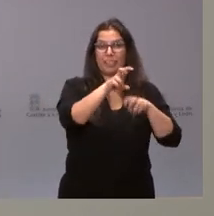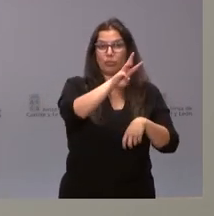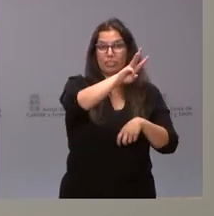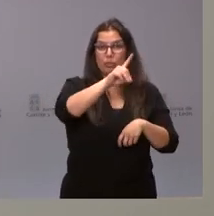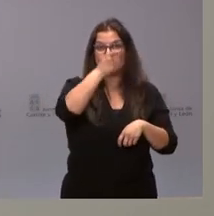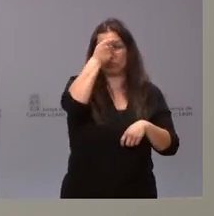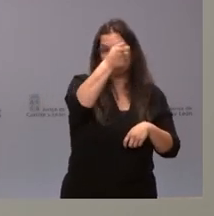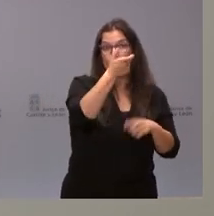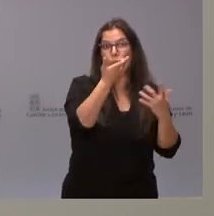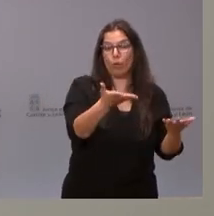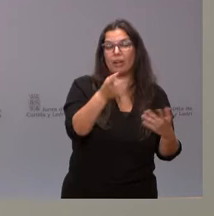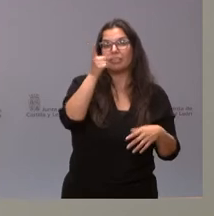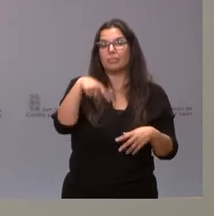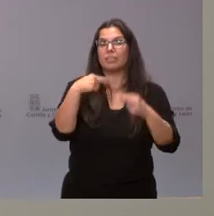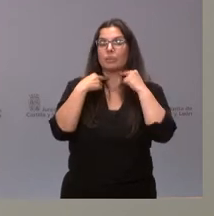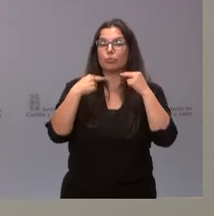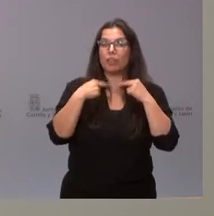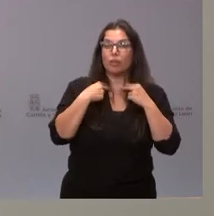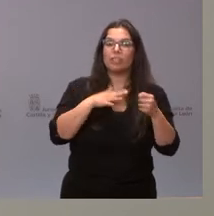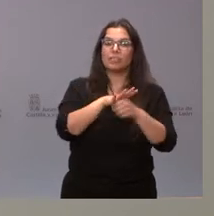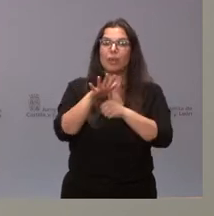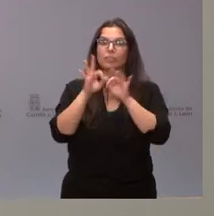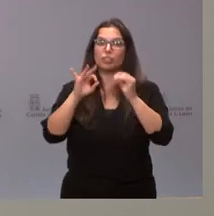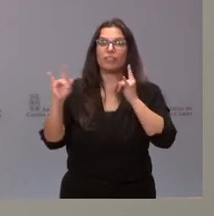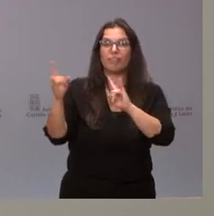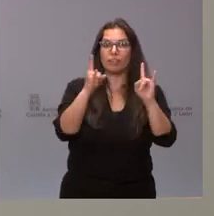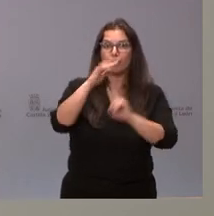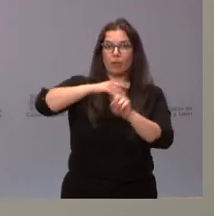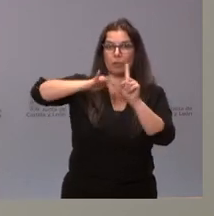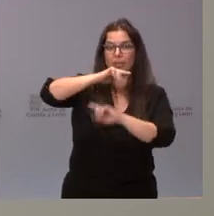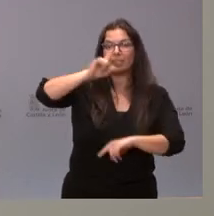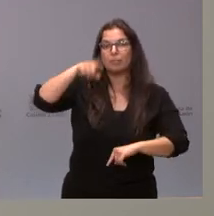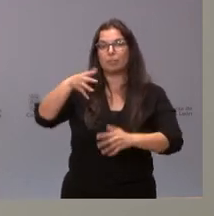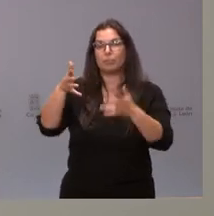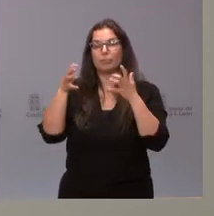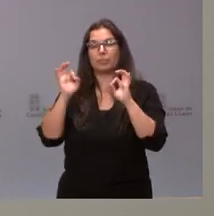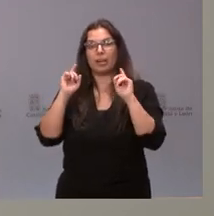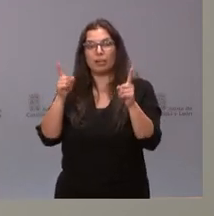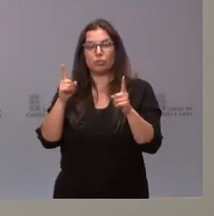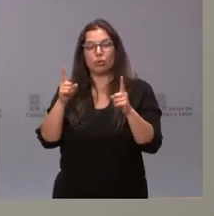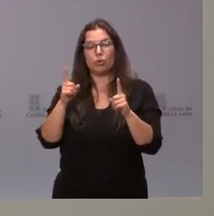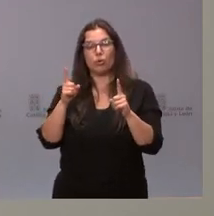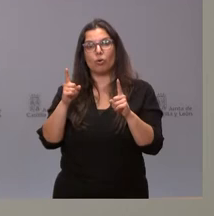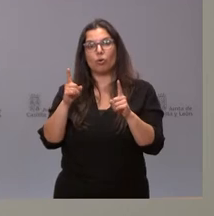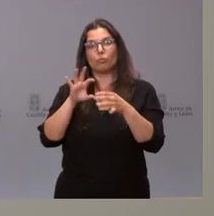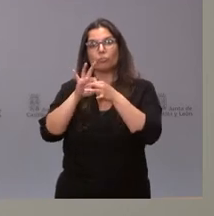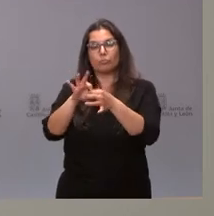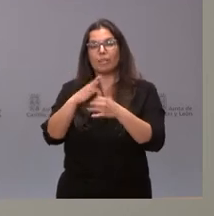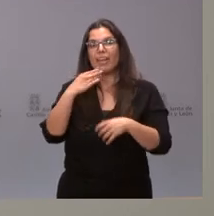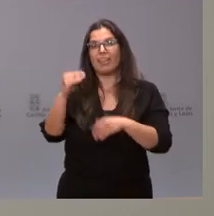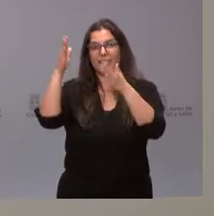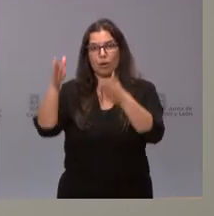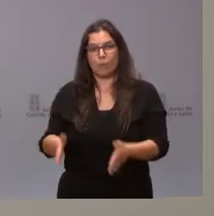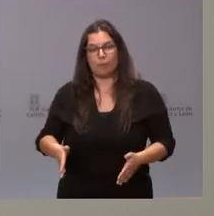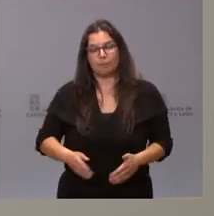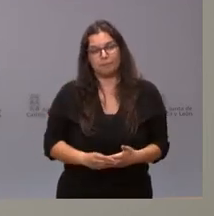las diputaciones provinciales beneficiarias en el ámbito de las actuaciones de carácter medioambiental y los beneficiarios en el caso de lo que tiene que ver con las edades del